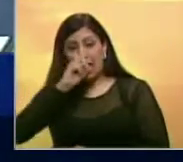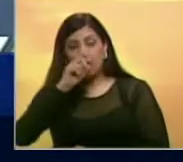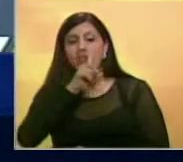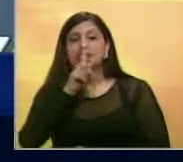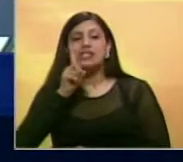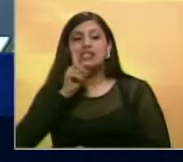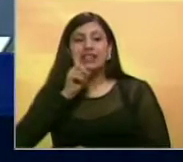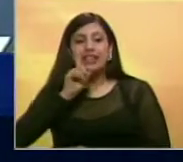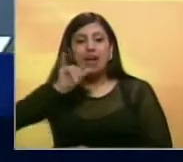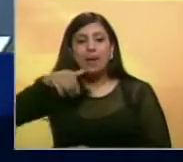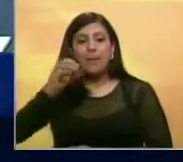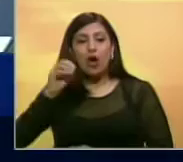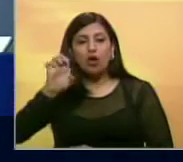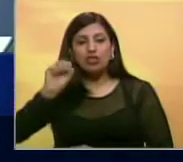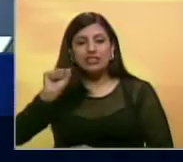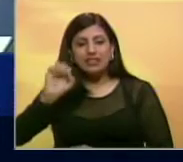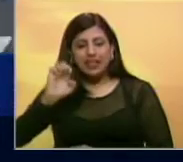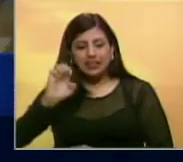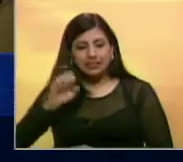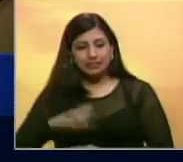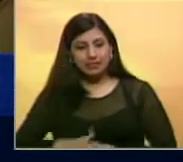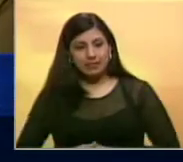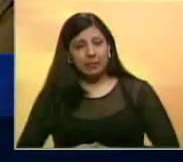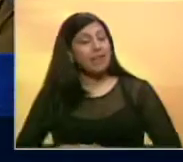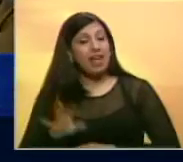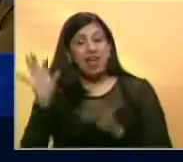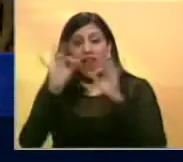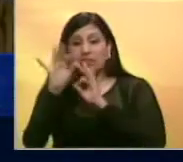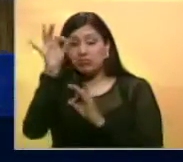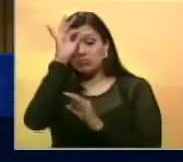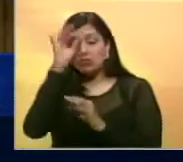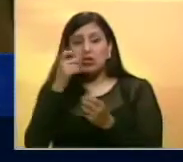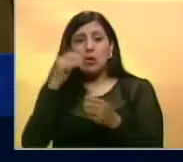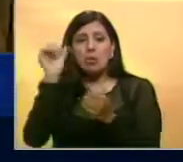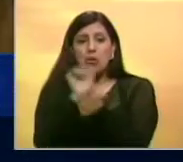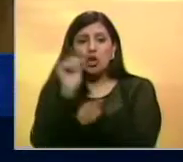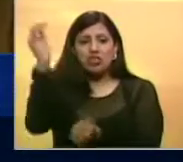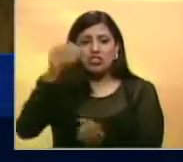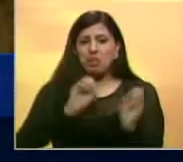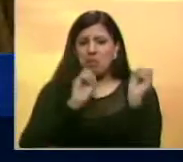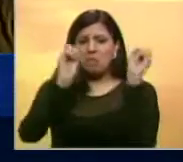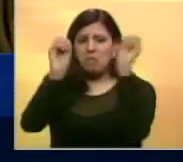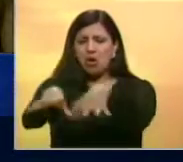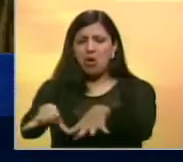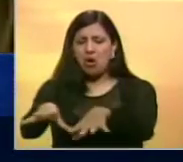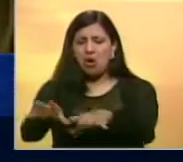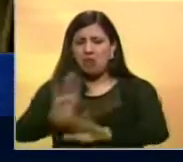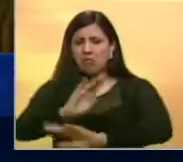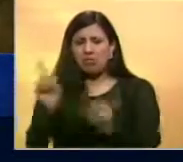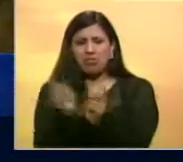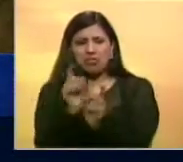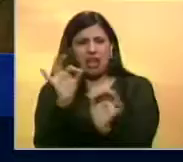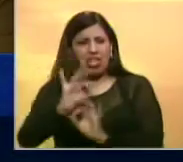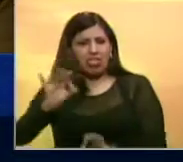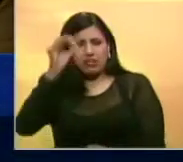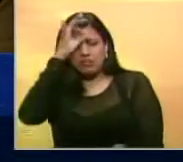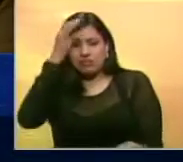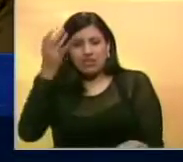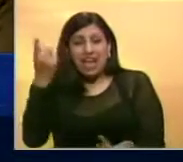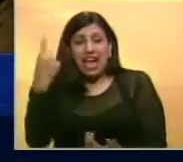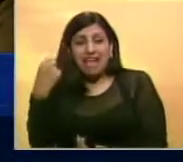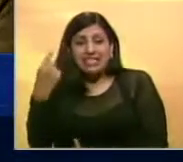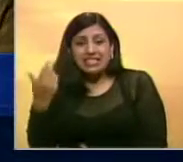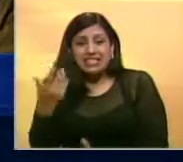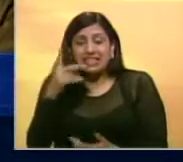identificado como José Manuel Jiménez. Nadie sabe nada, ahí vino la policía, lo lanzaron allá, nadie sabe nada. No, eso fue